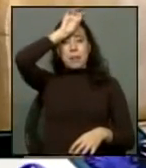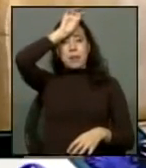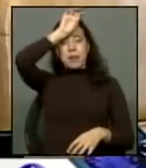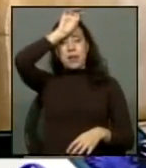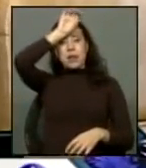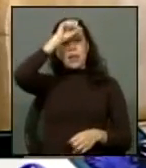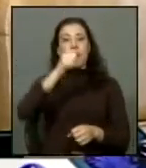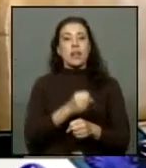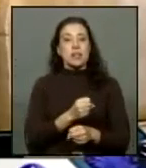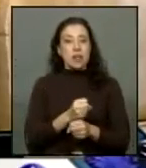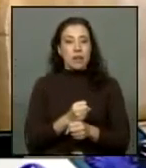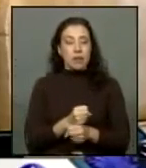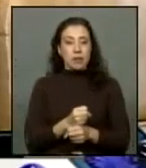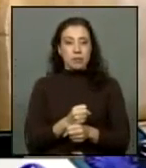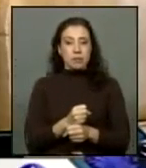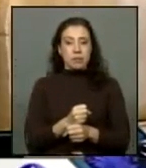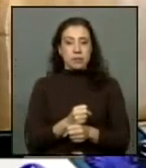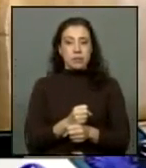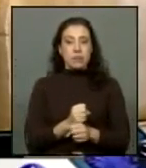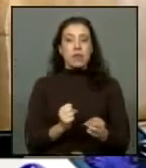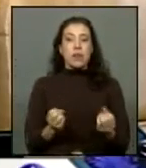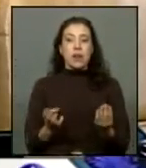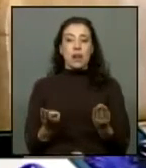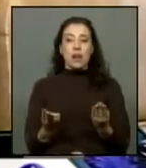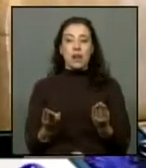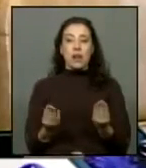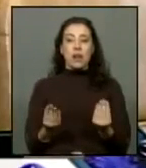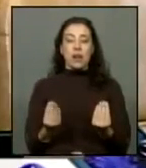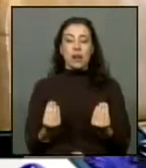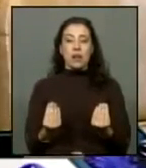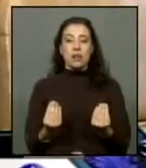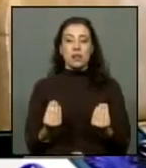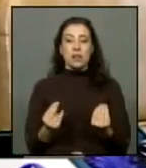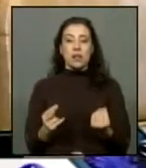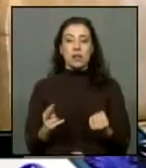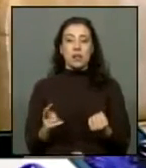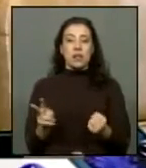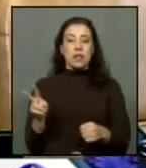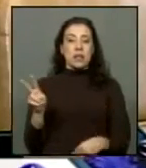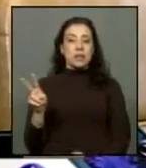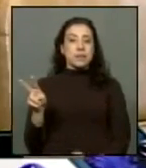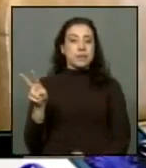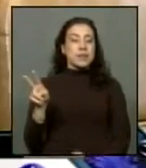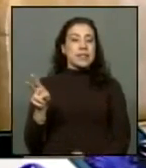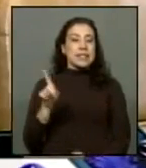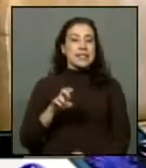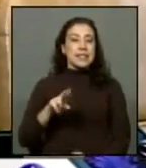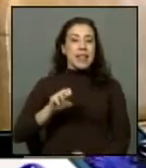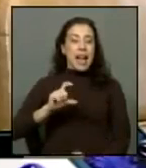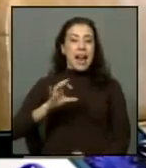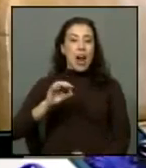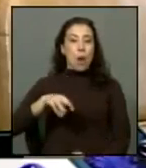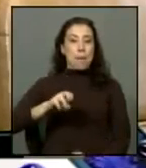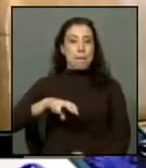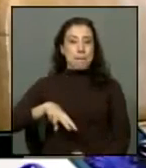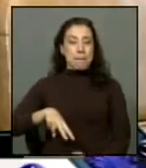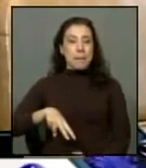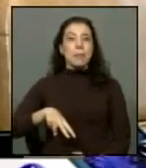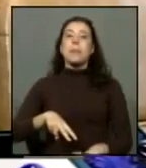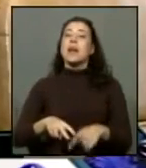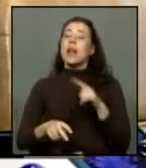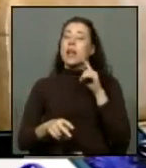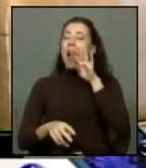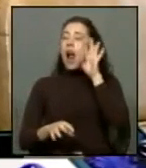hayan operado una faena es necesario es necesario que el Servicio Nacional de Geología y Minería tenga actualizado y conozca